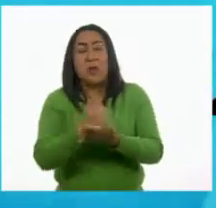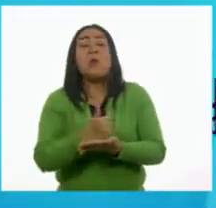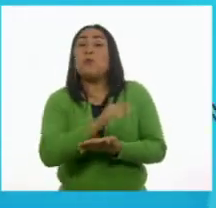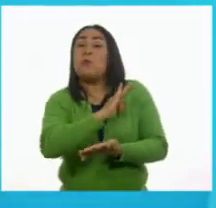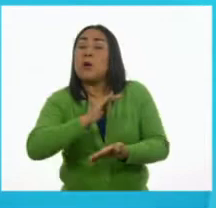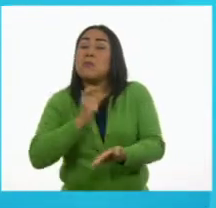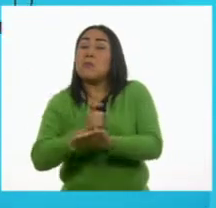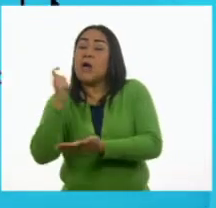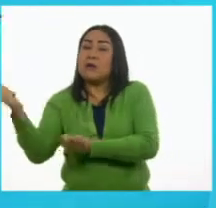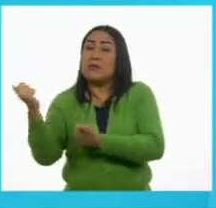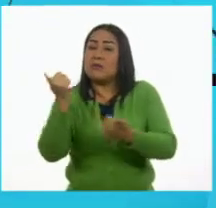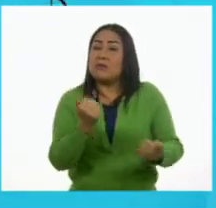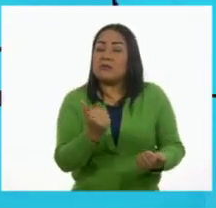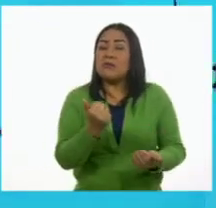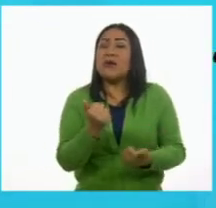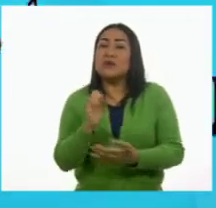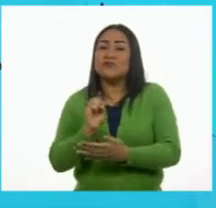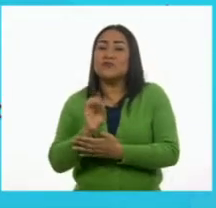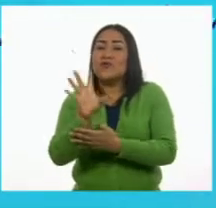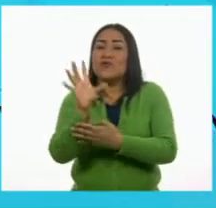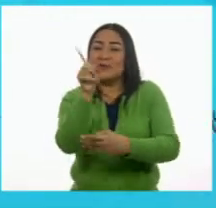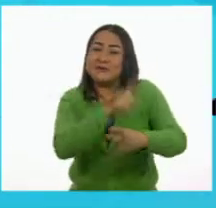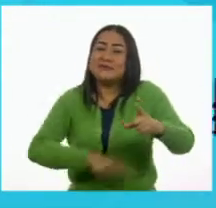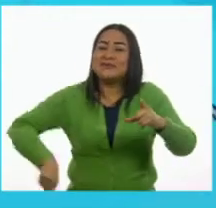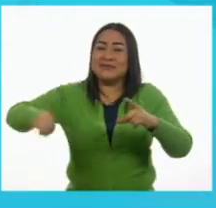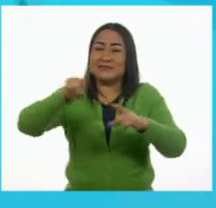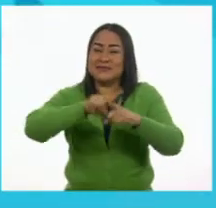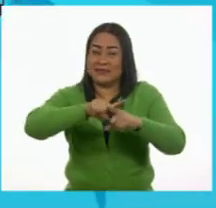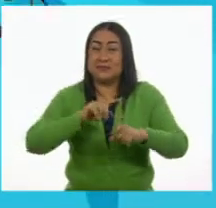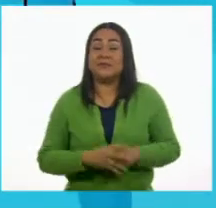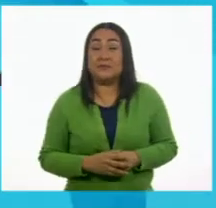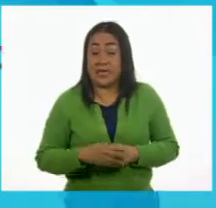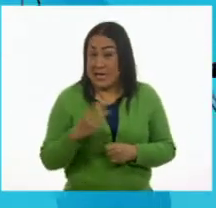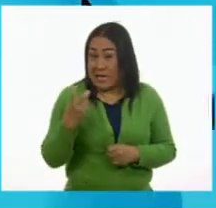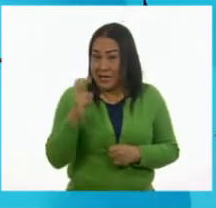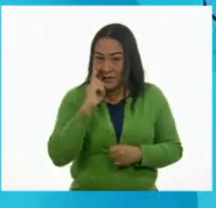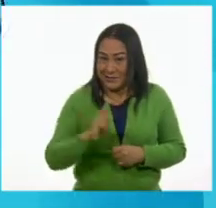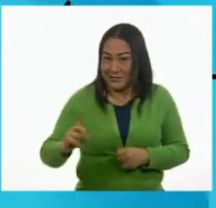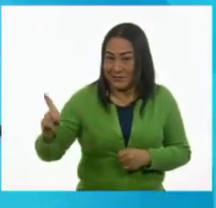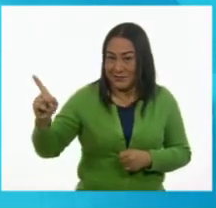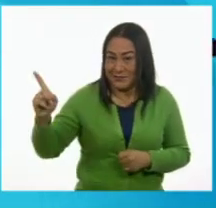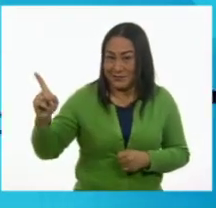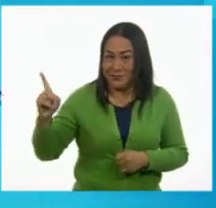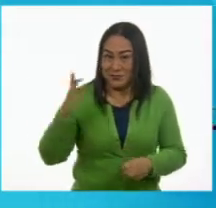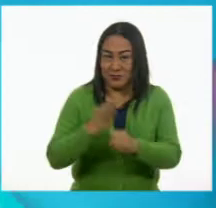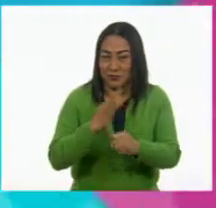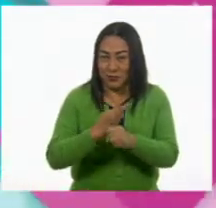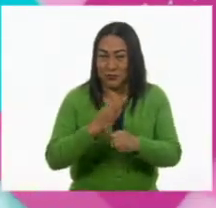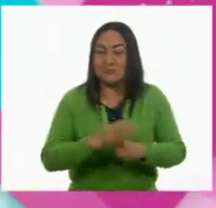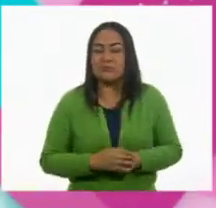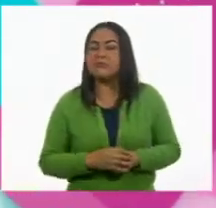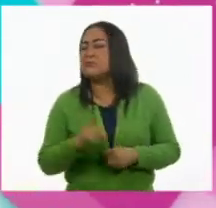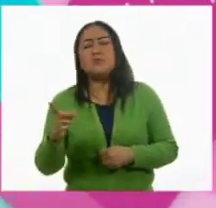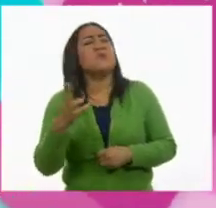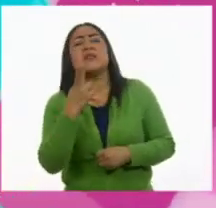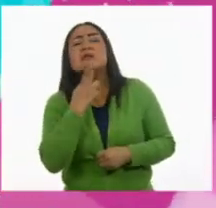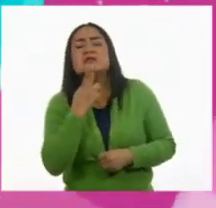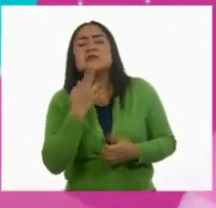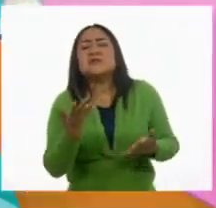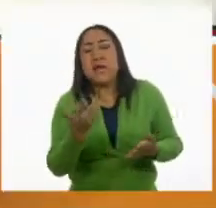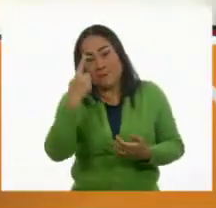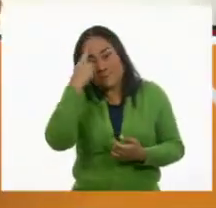gramófonos en sus casas. Y los gramófonos, como lo pueden ver ustedes, servían para